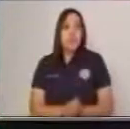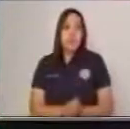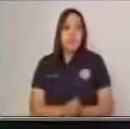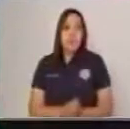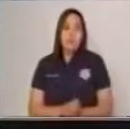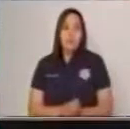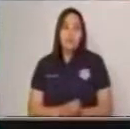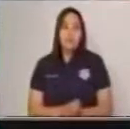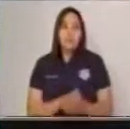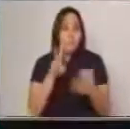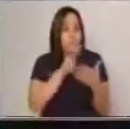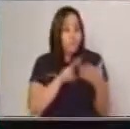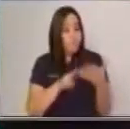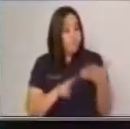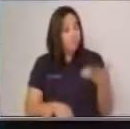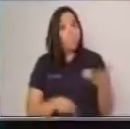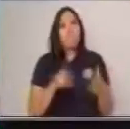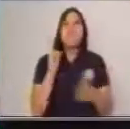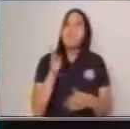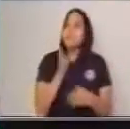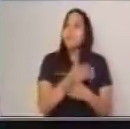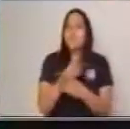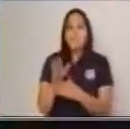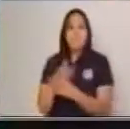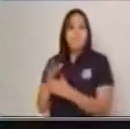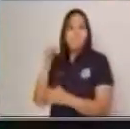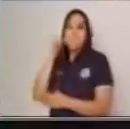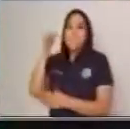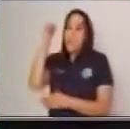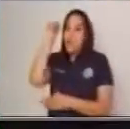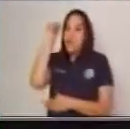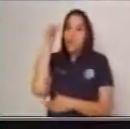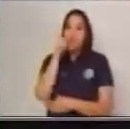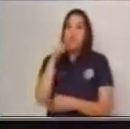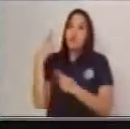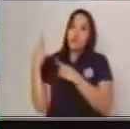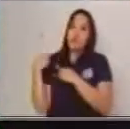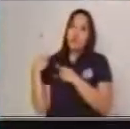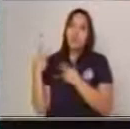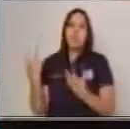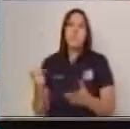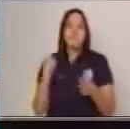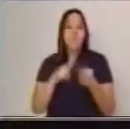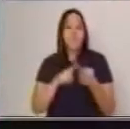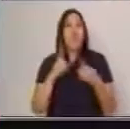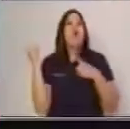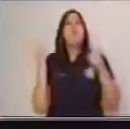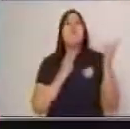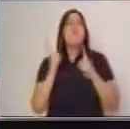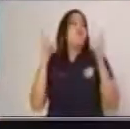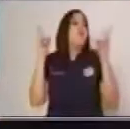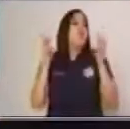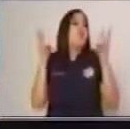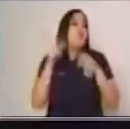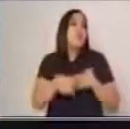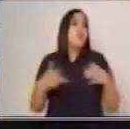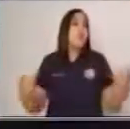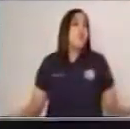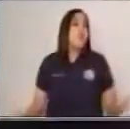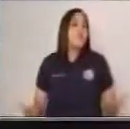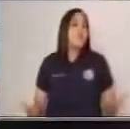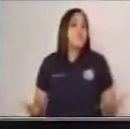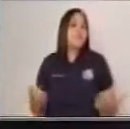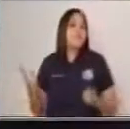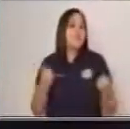lector. Comparte con un adulto a tu cargo en este momento. ¿Cuál fue el tema del día de hoy? ¿Cuál sería?